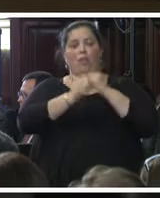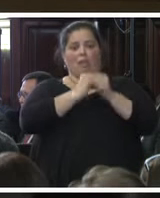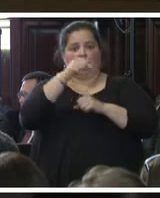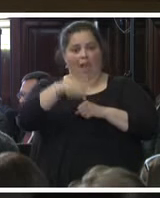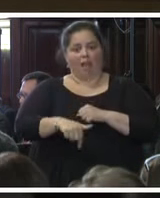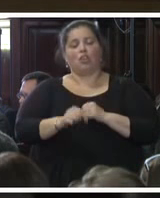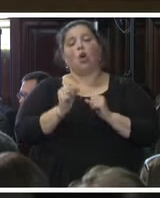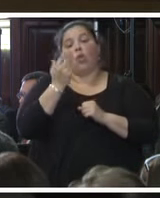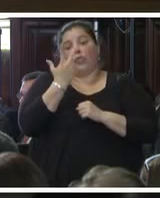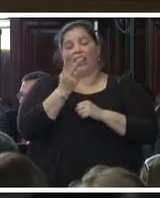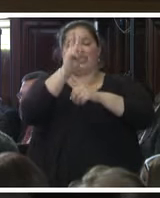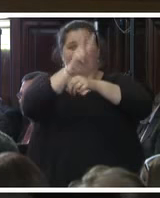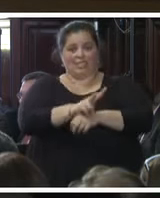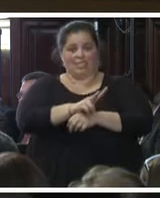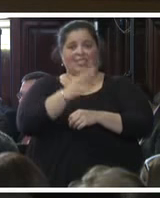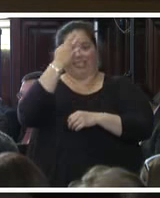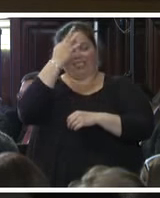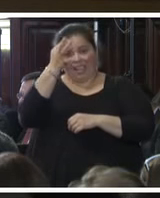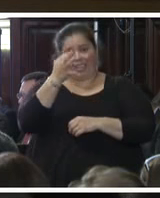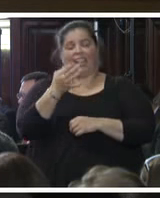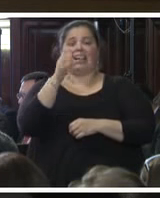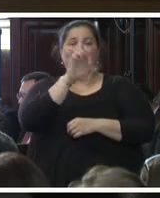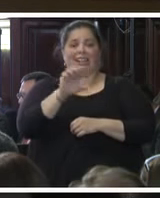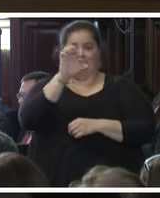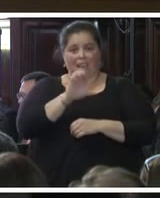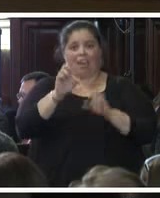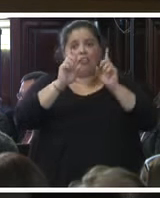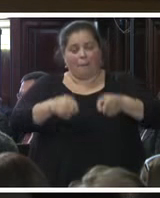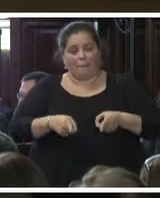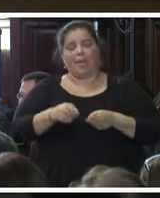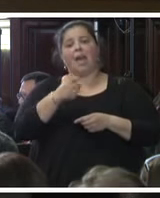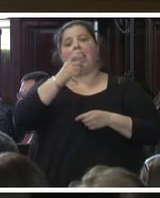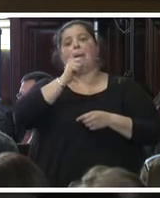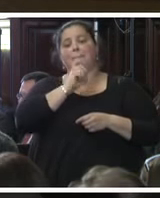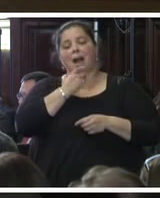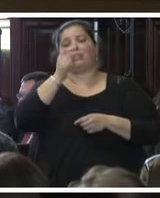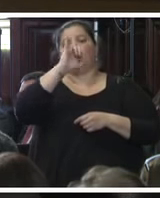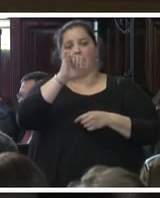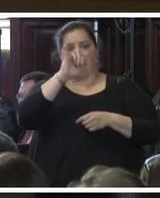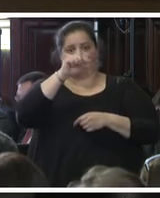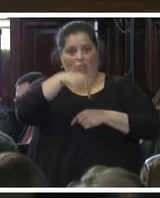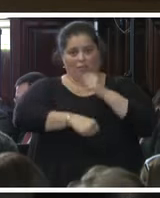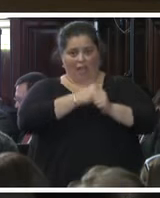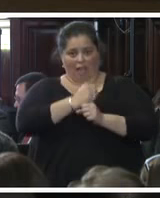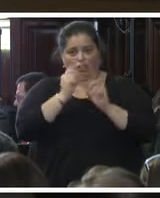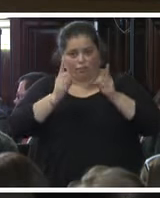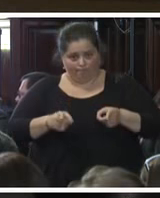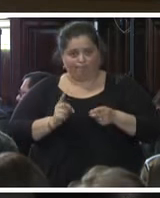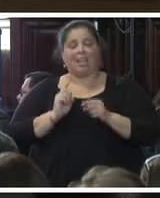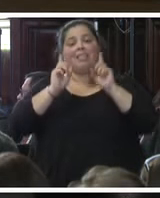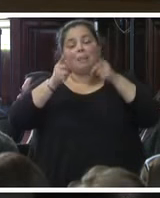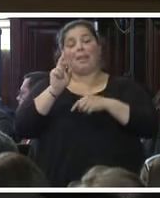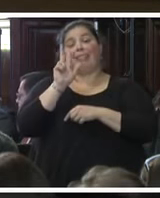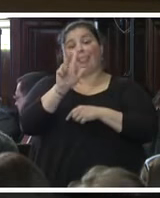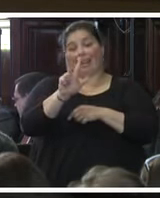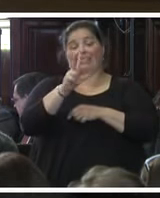visitas técnicas, 26 de enero, el 2 de marzo y el 31 de mayo del presente año, así como tres audiencias